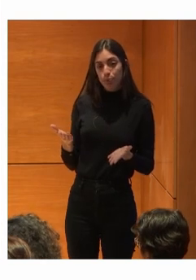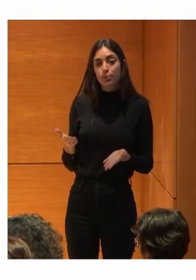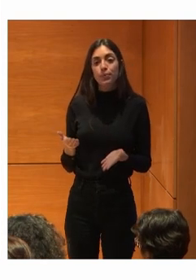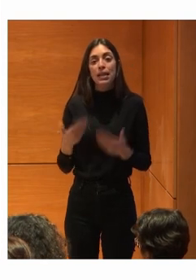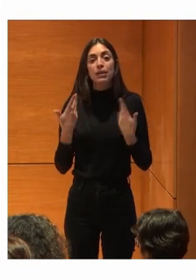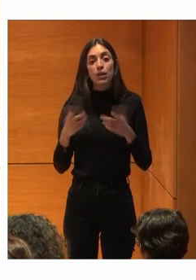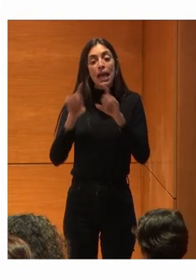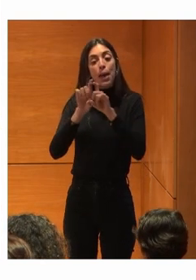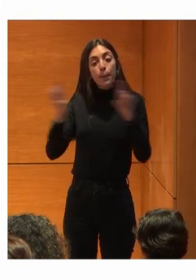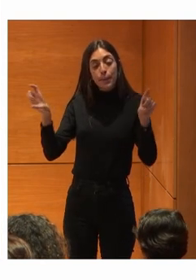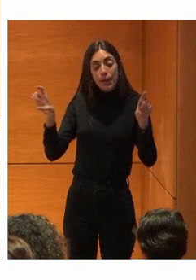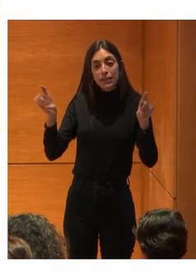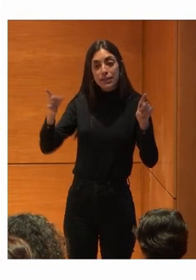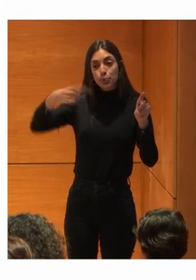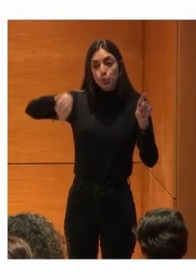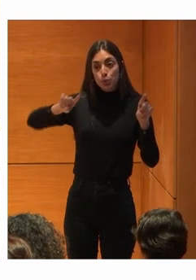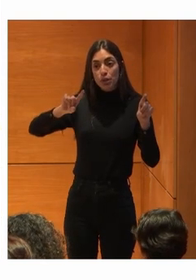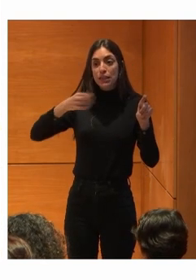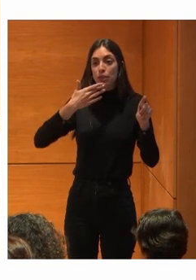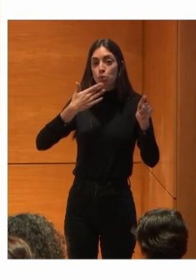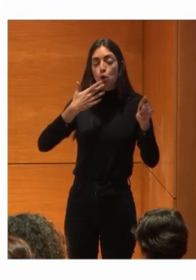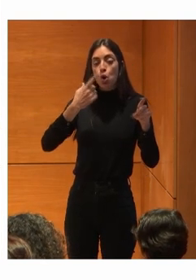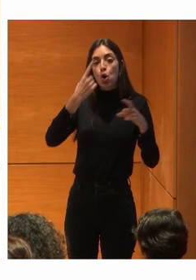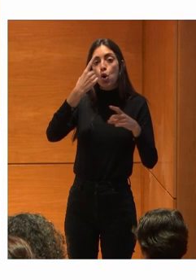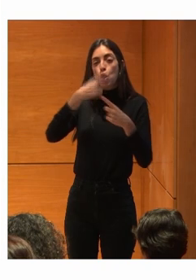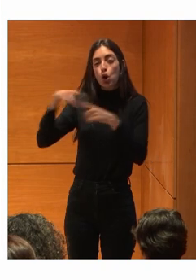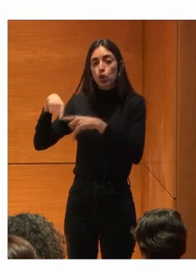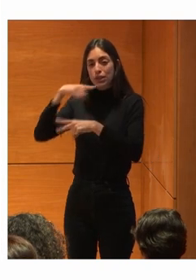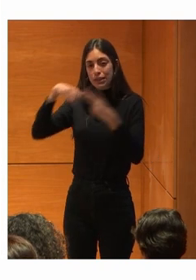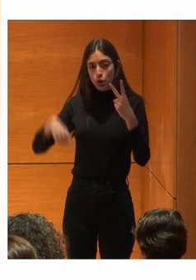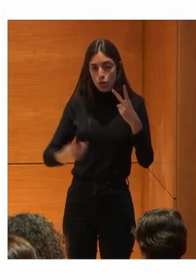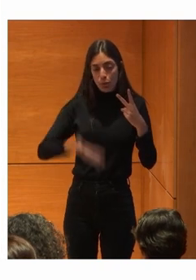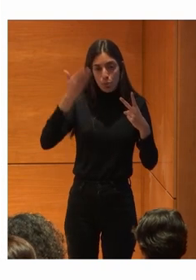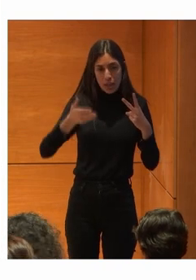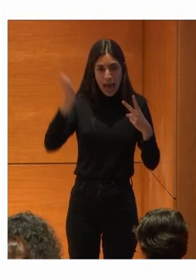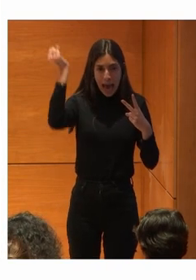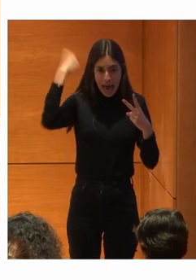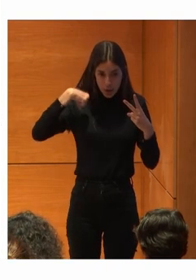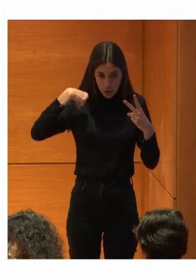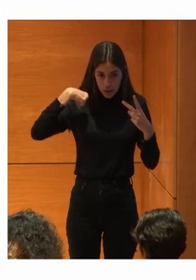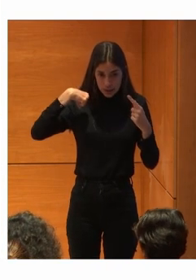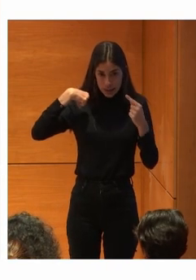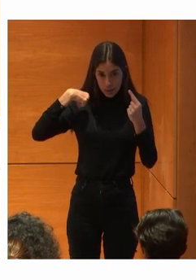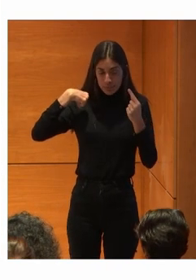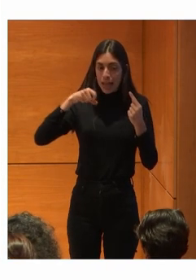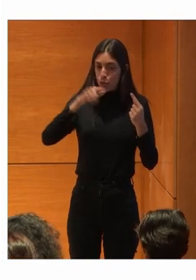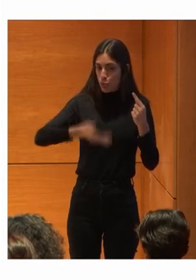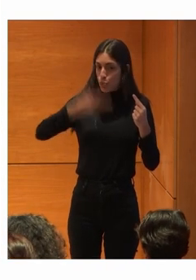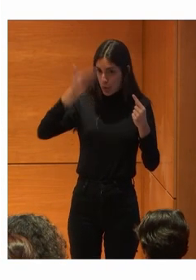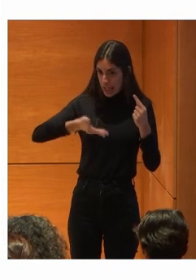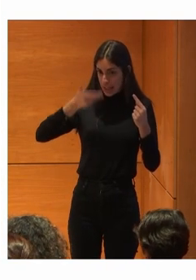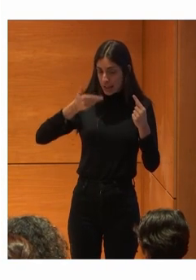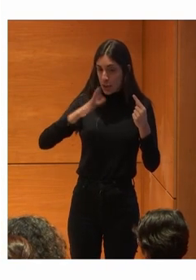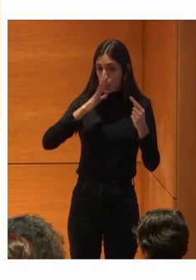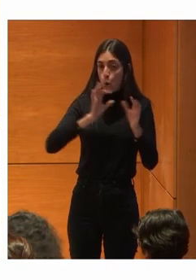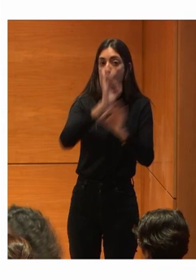Empresa Corporación Tiene dos cosas Importantes Una Que es aragonesa Eso es muy importante Nosotros La primera